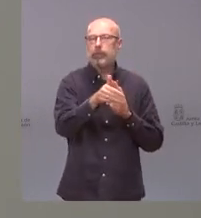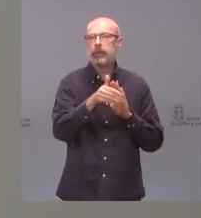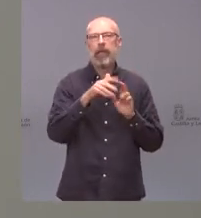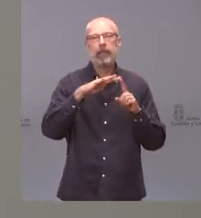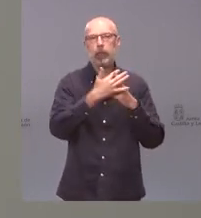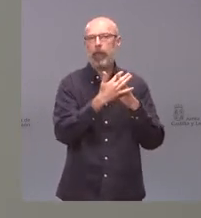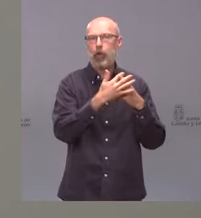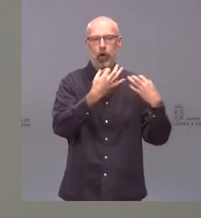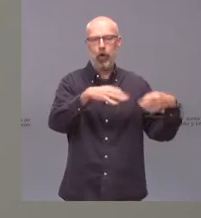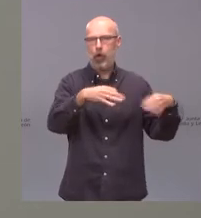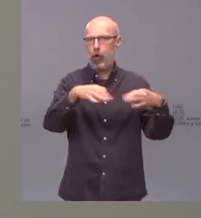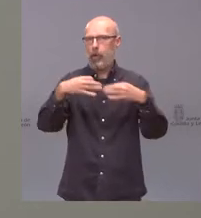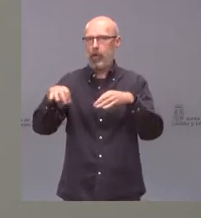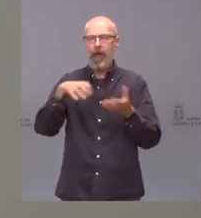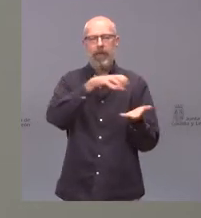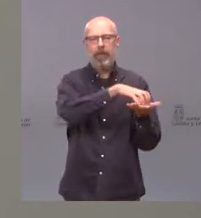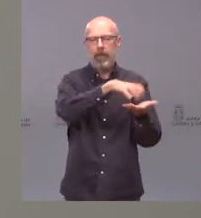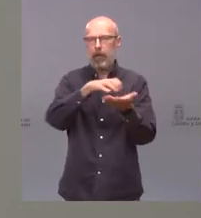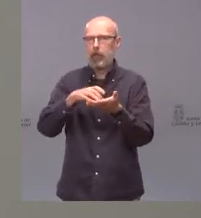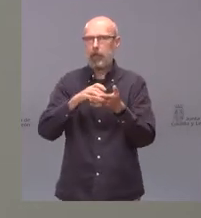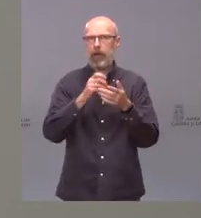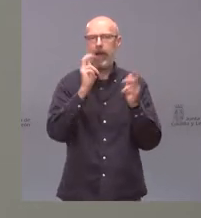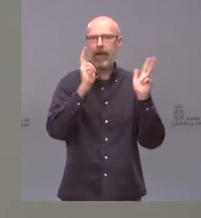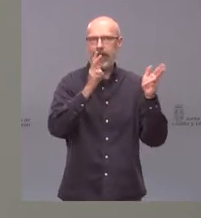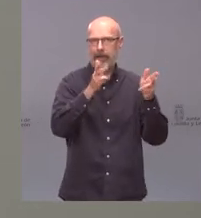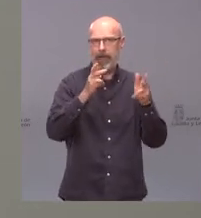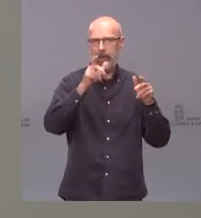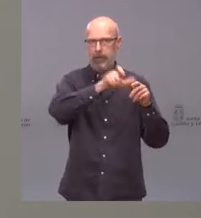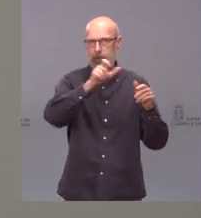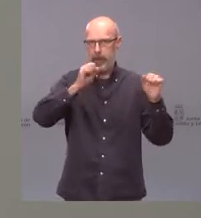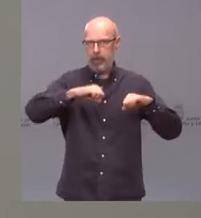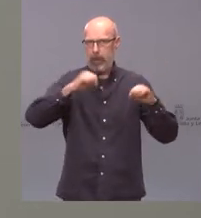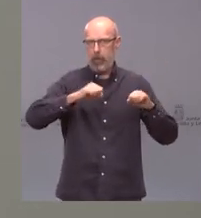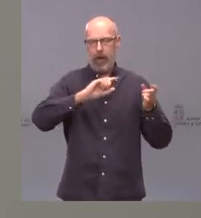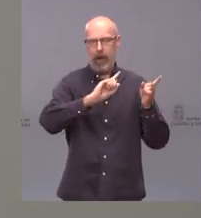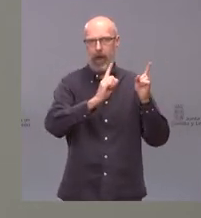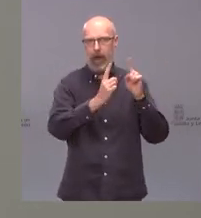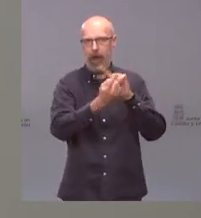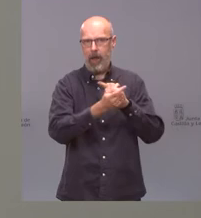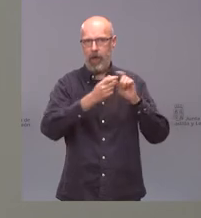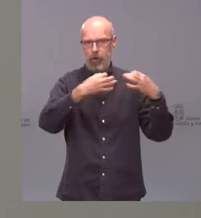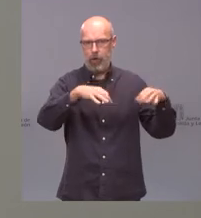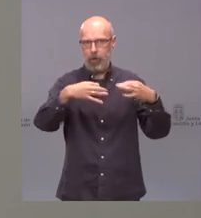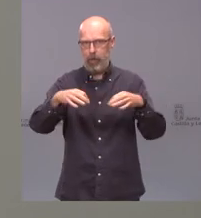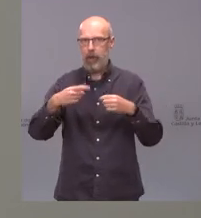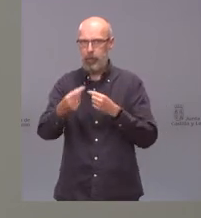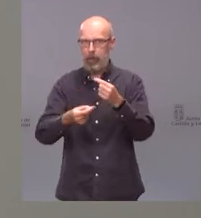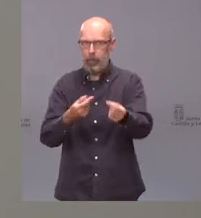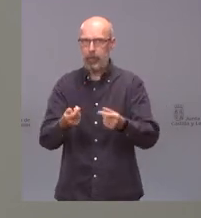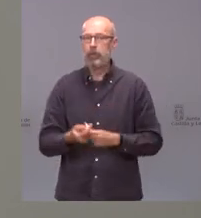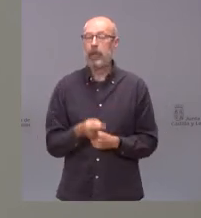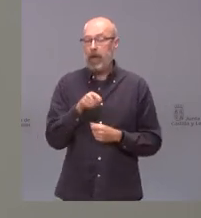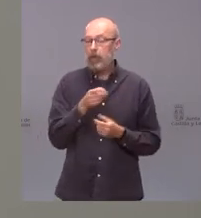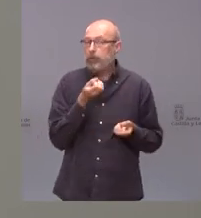totalidad de los centros de las residencias de personas mayores de la comunidad. Esto es lo que queríamos